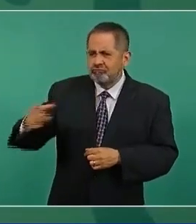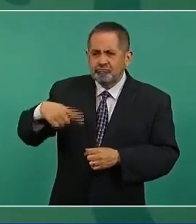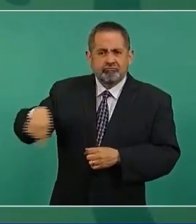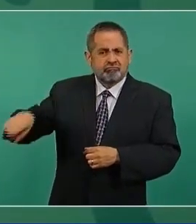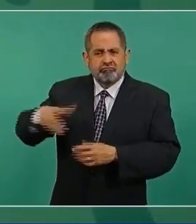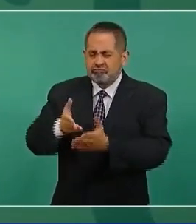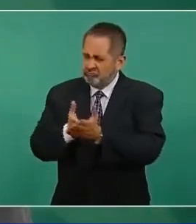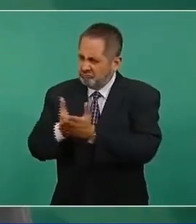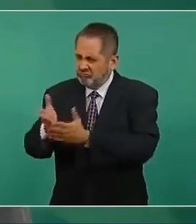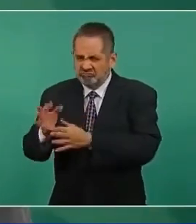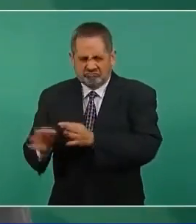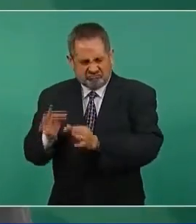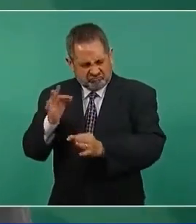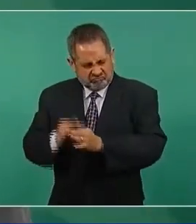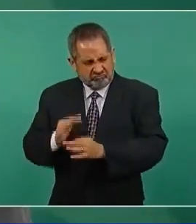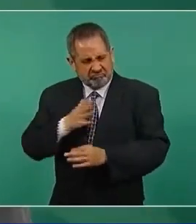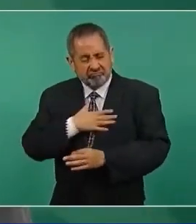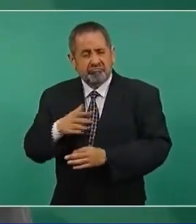obreros,